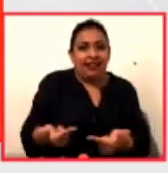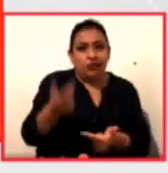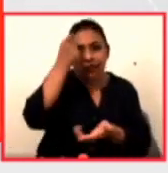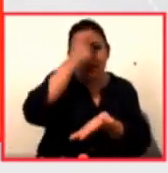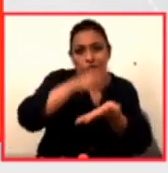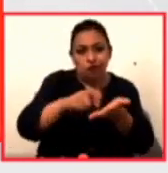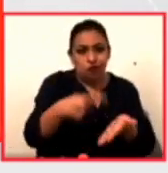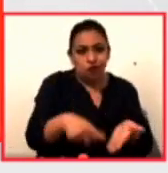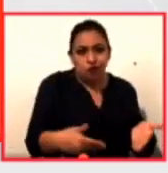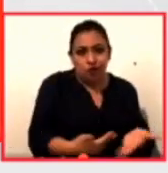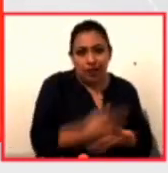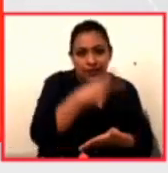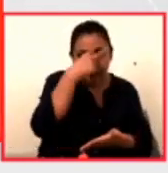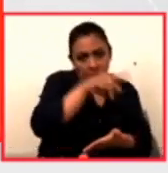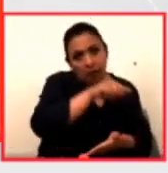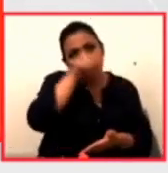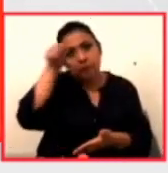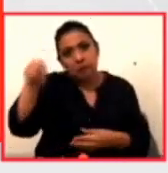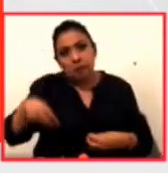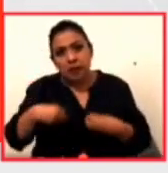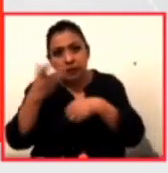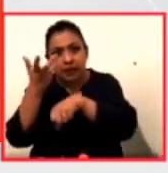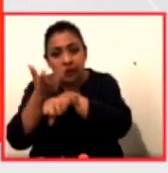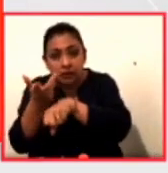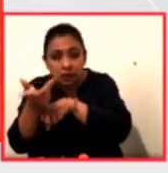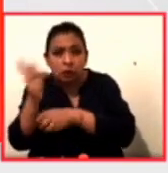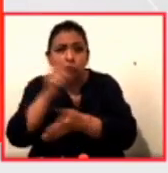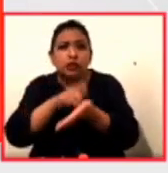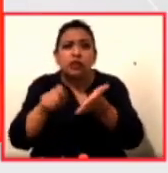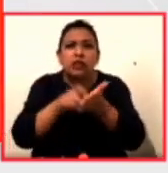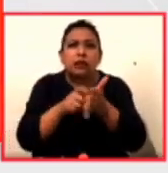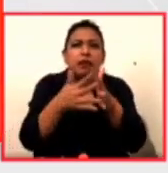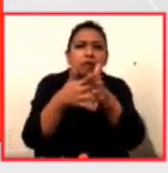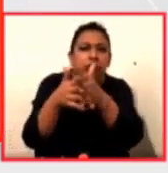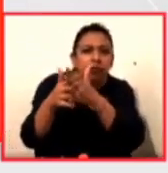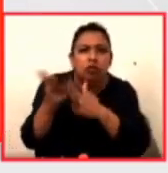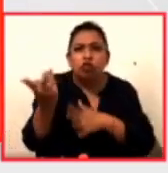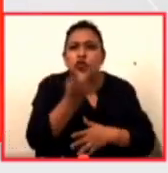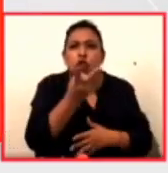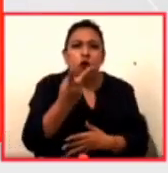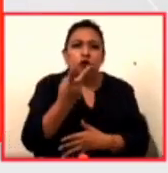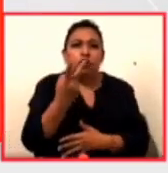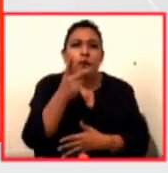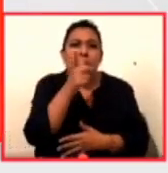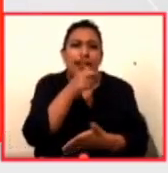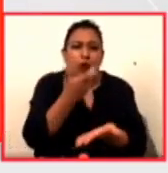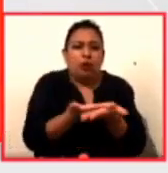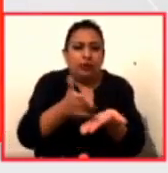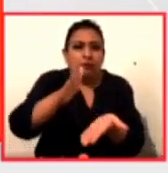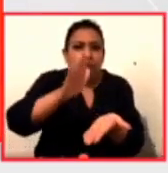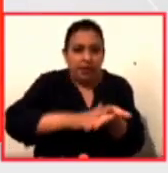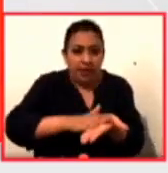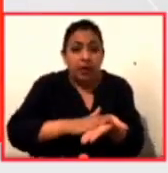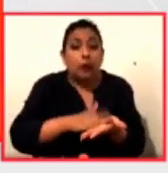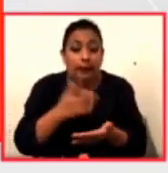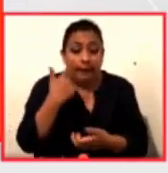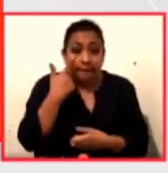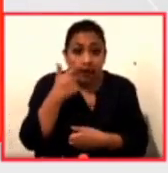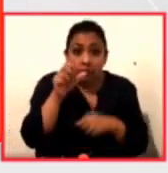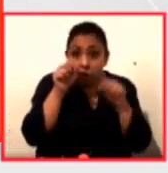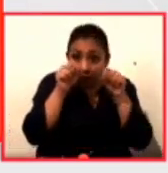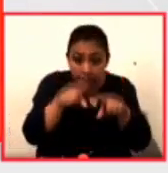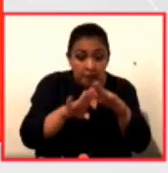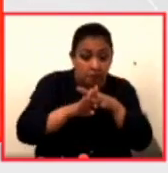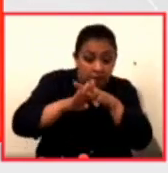mexicanos estadounidenses que escriben en algo combinado entre las dos lenguas. Es decir, que confirman que también la migración